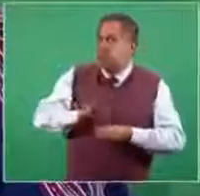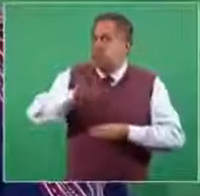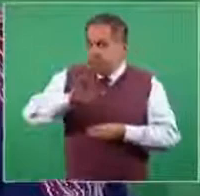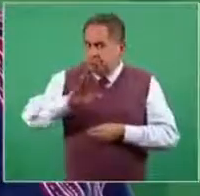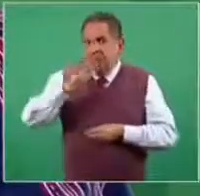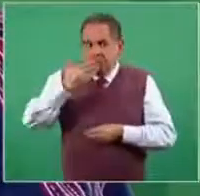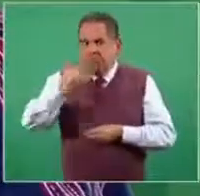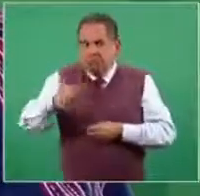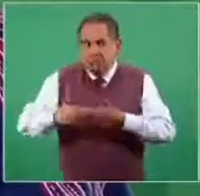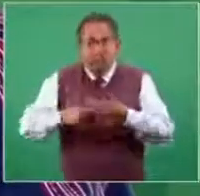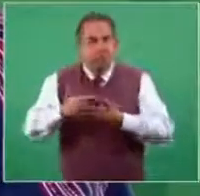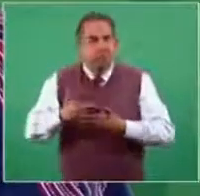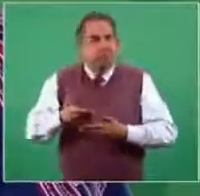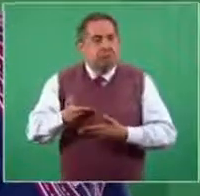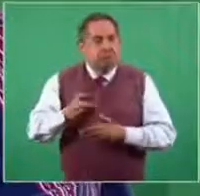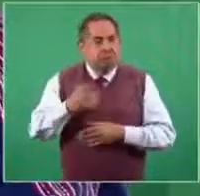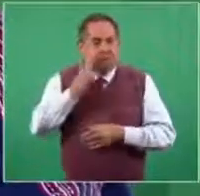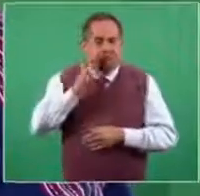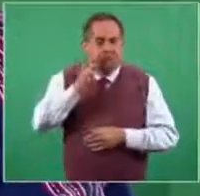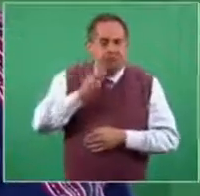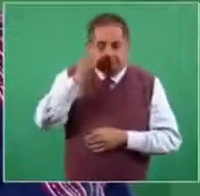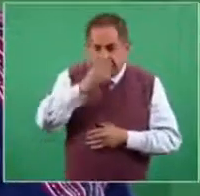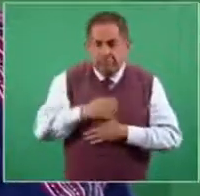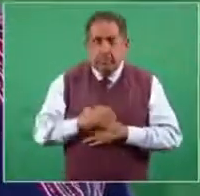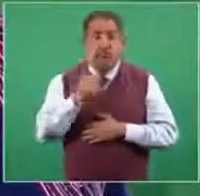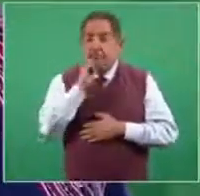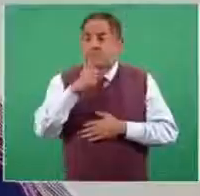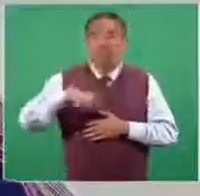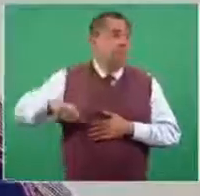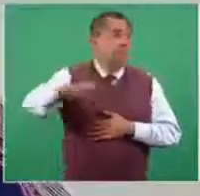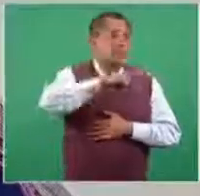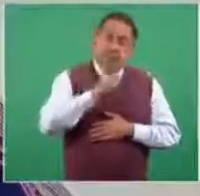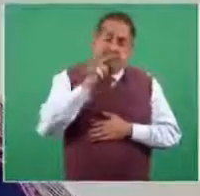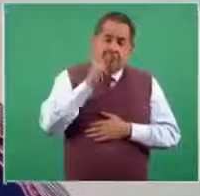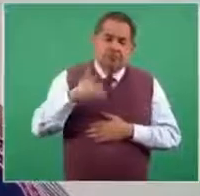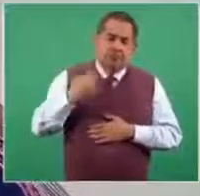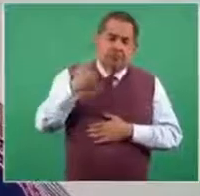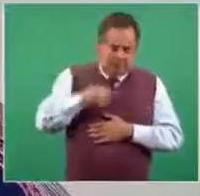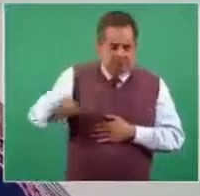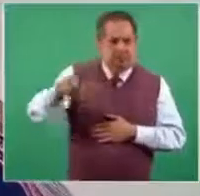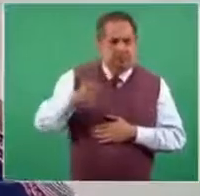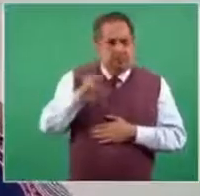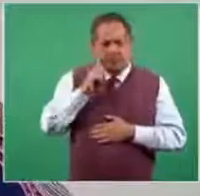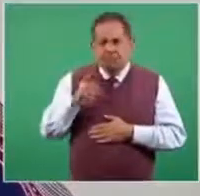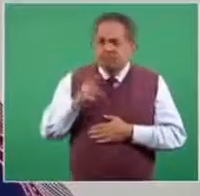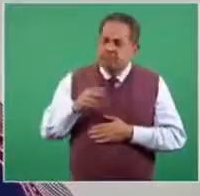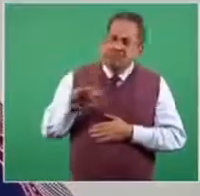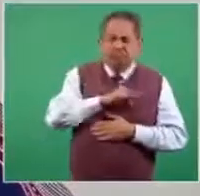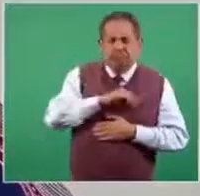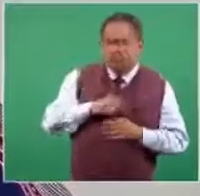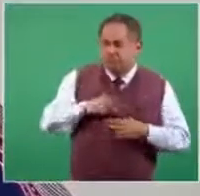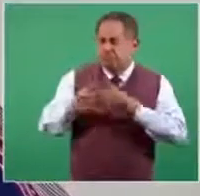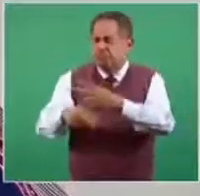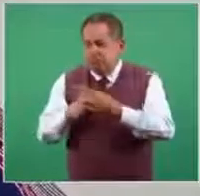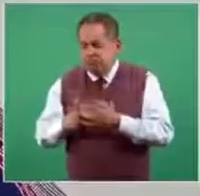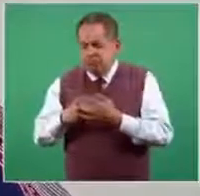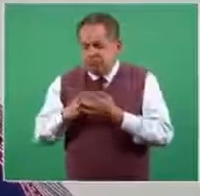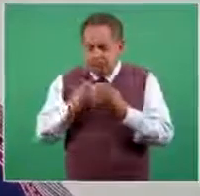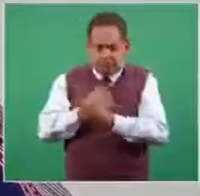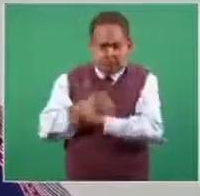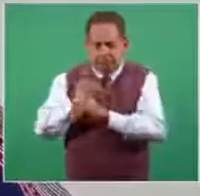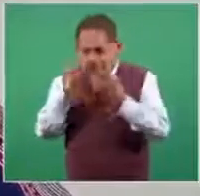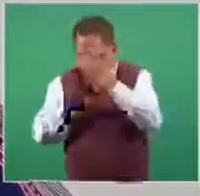la otra parte es hay que hacernos la prueba. Aprovechemos para tomar acciones en nuestra salud.